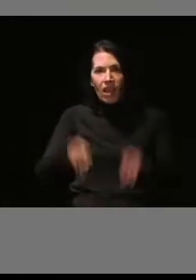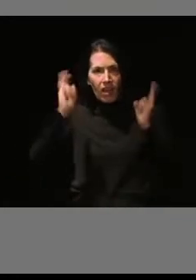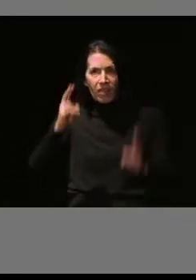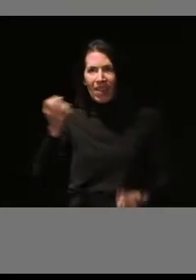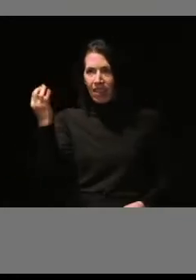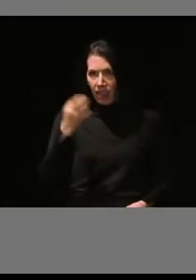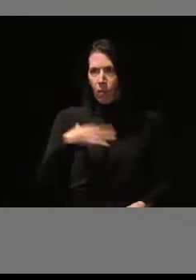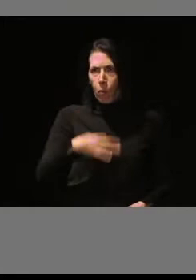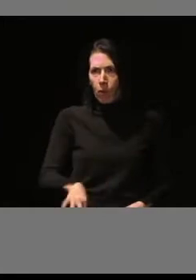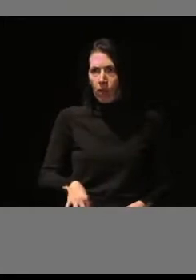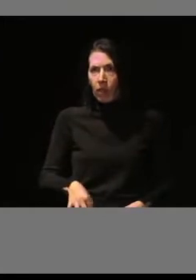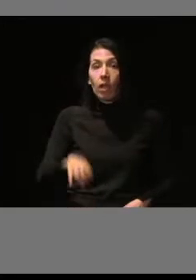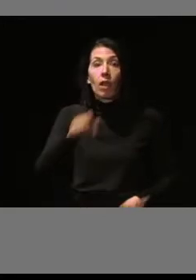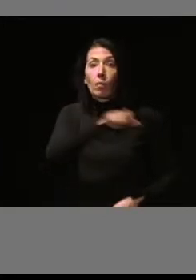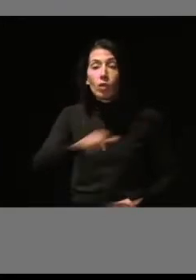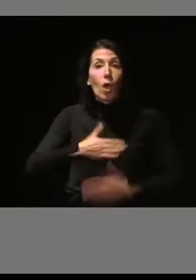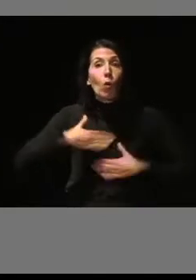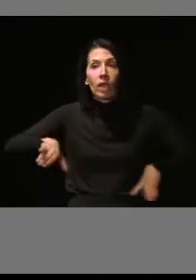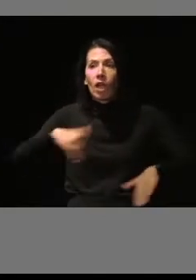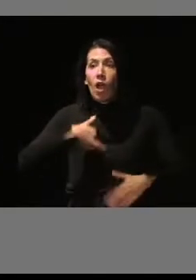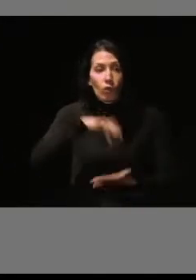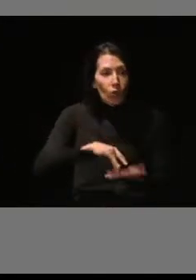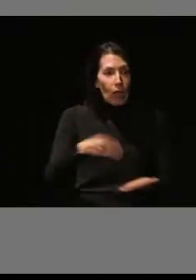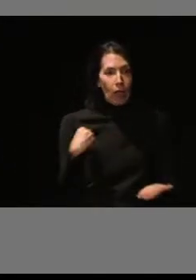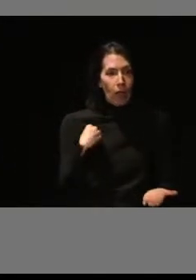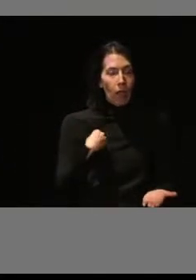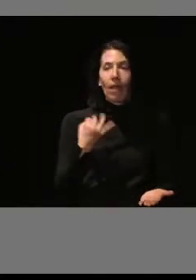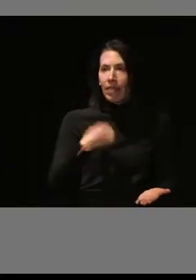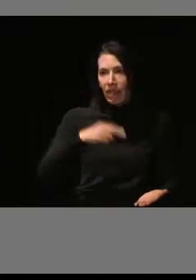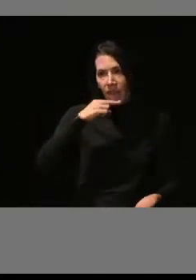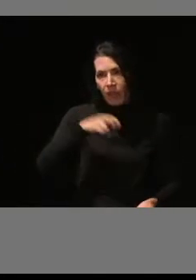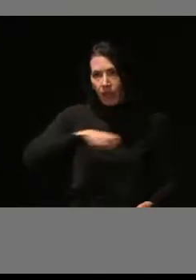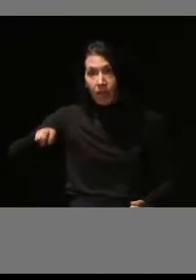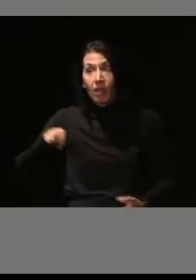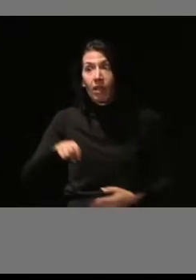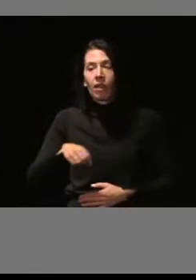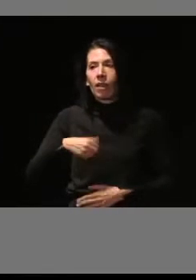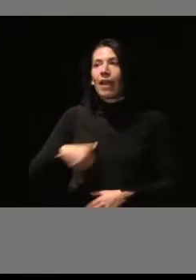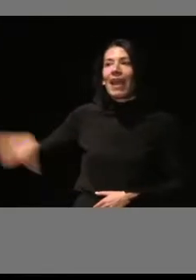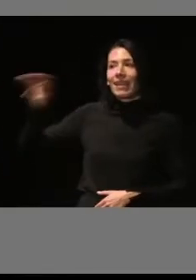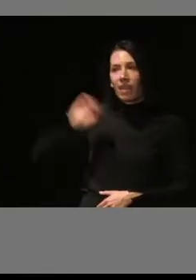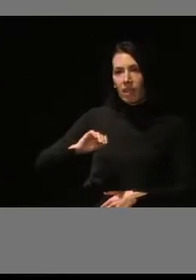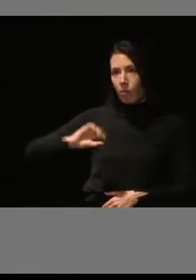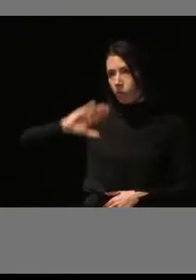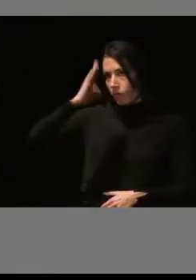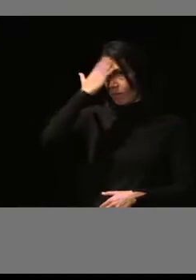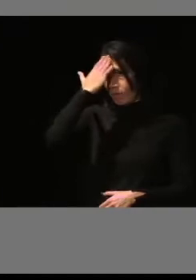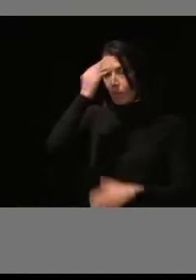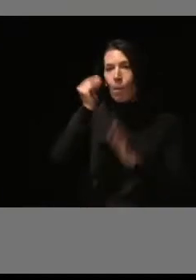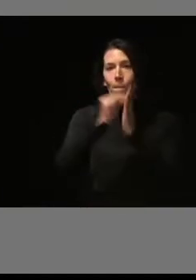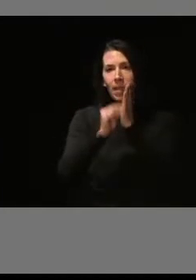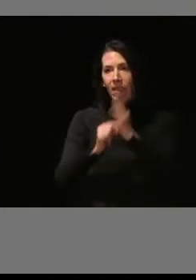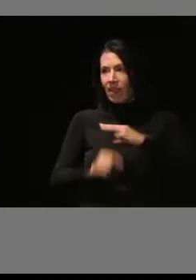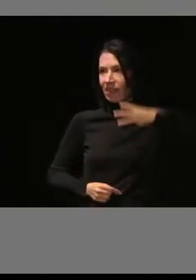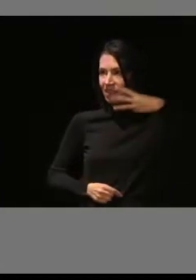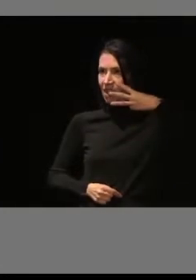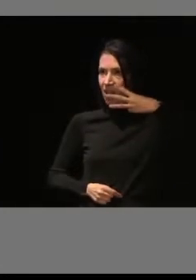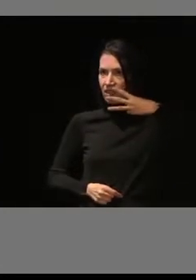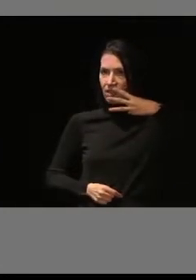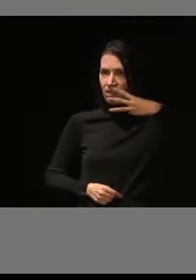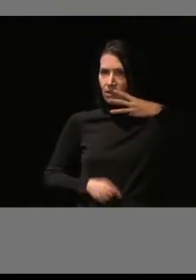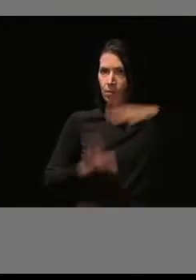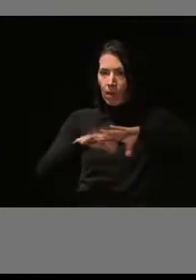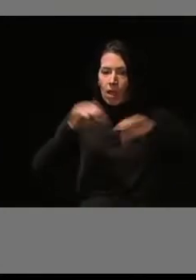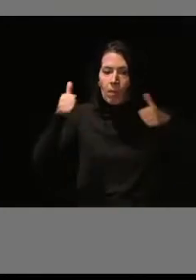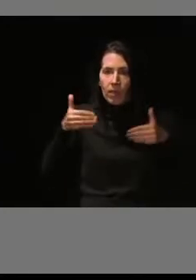persona tiene que poder ir al aseo en el momento en que lo necesite. Y entendimos que esas eran las tres primeras medidas en las que teníamos que empezar a trabajar,